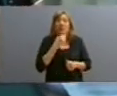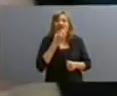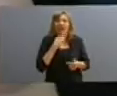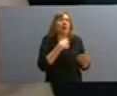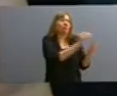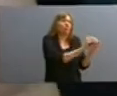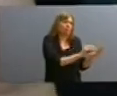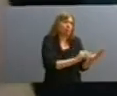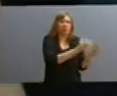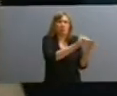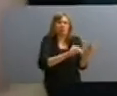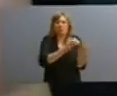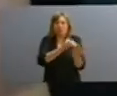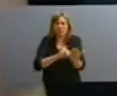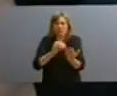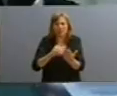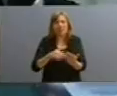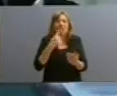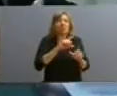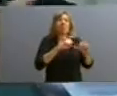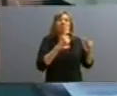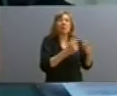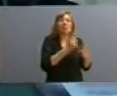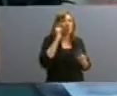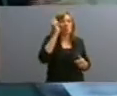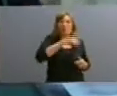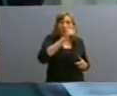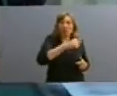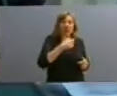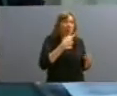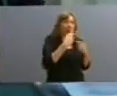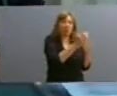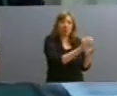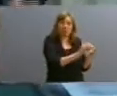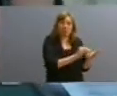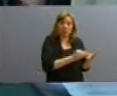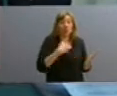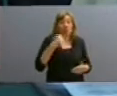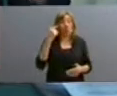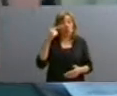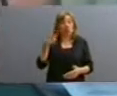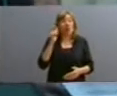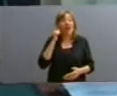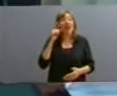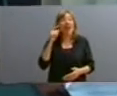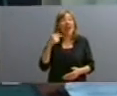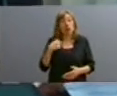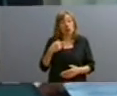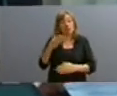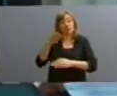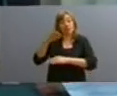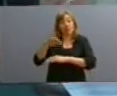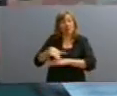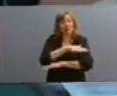Lischief, al doctor Lischief, que había sido miembro del juzgado, y me acuerdo que nos recibió en una sala, ahí en